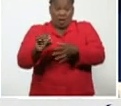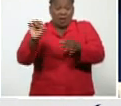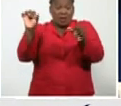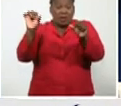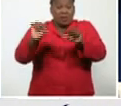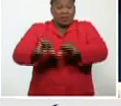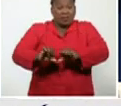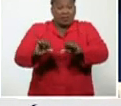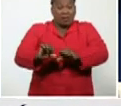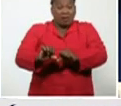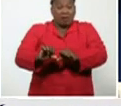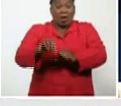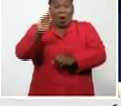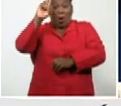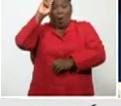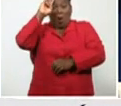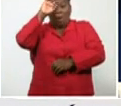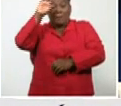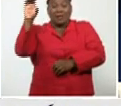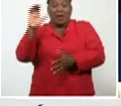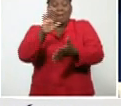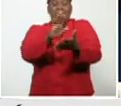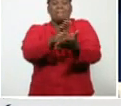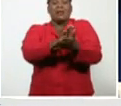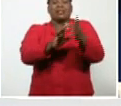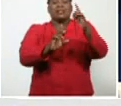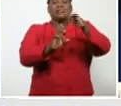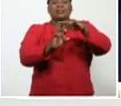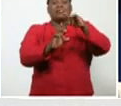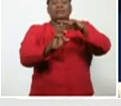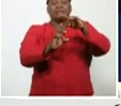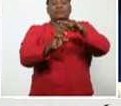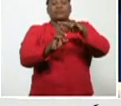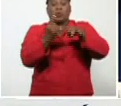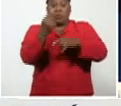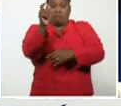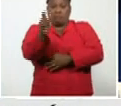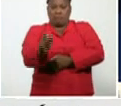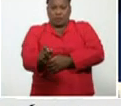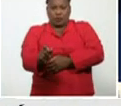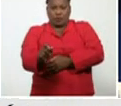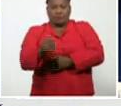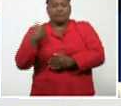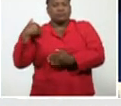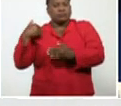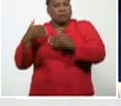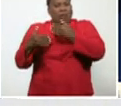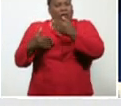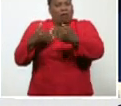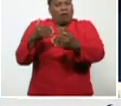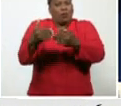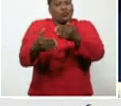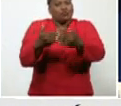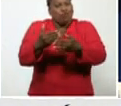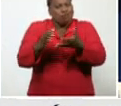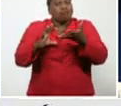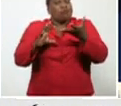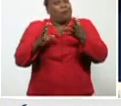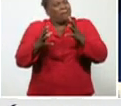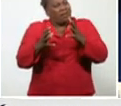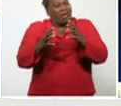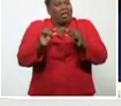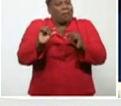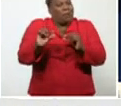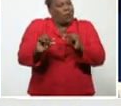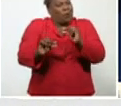Mario Muñoz, de Matanza, que, eh, es un paciente, que tuvo, una evolución, con algunas complicaciones, y por